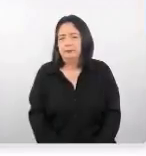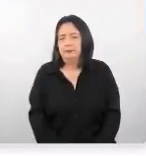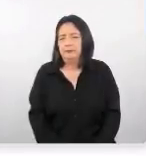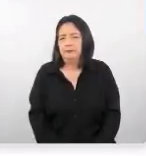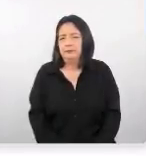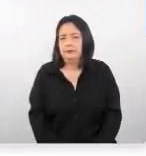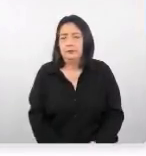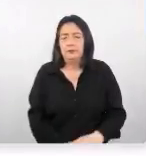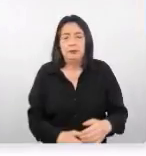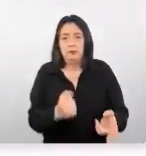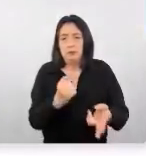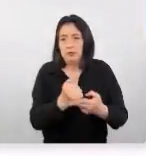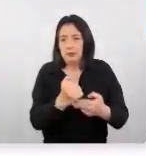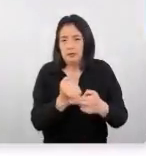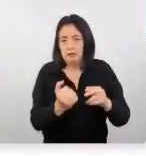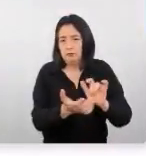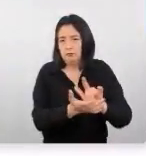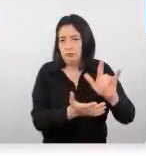reservas